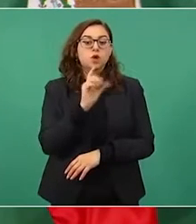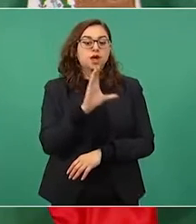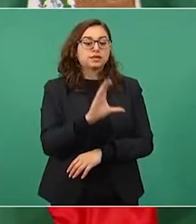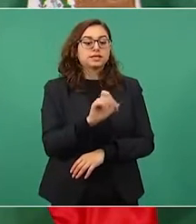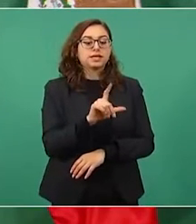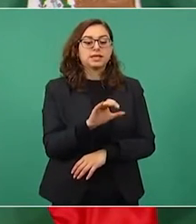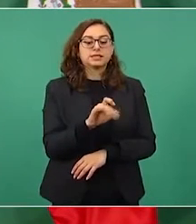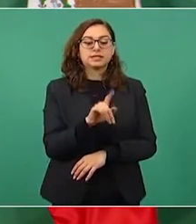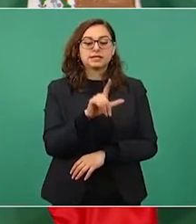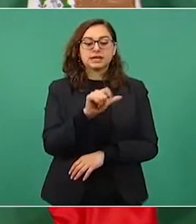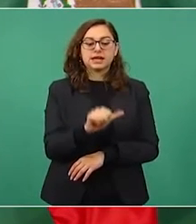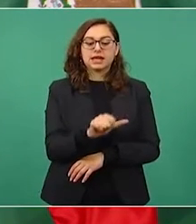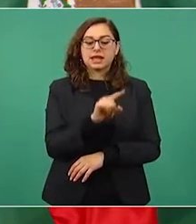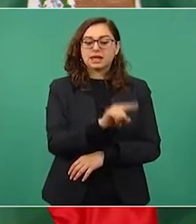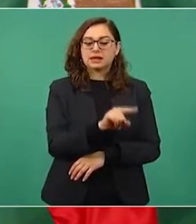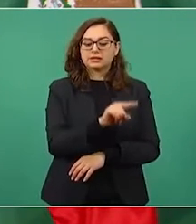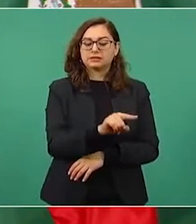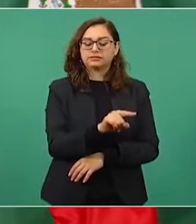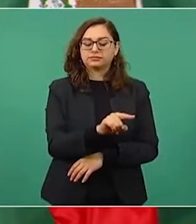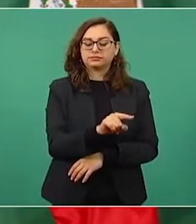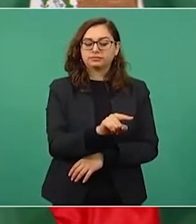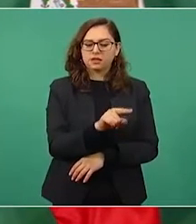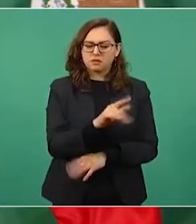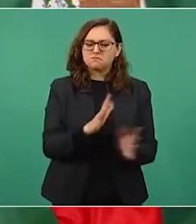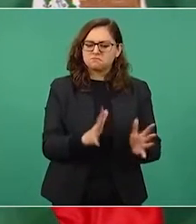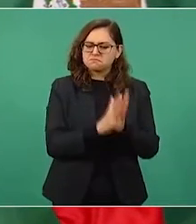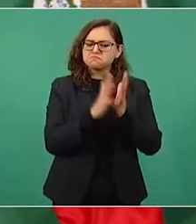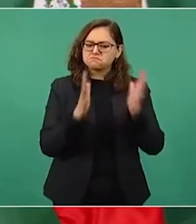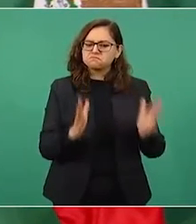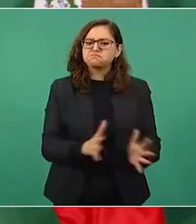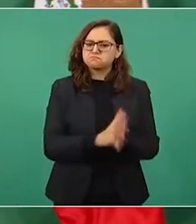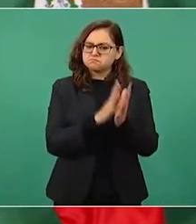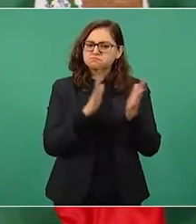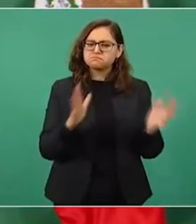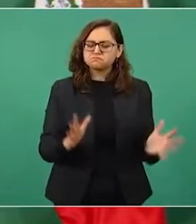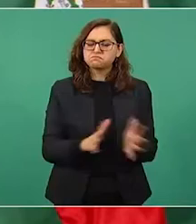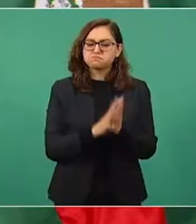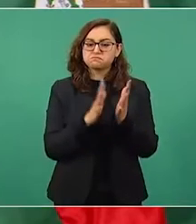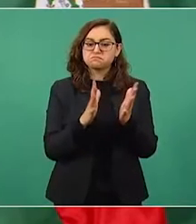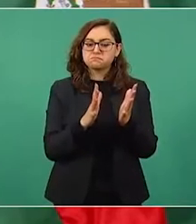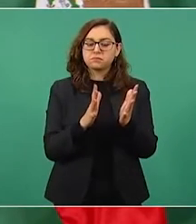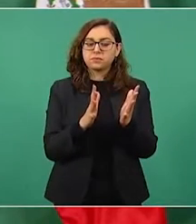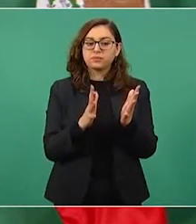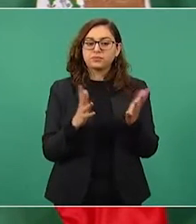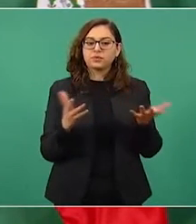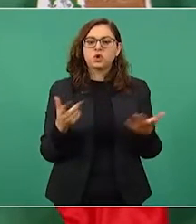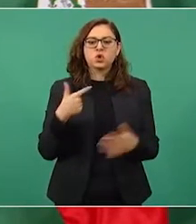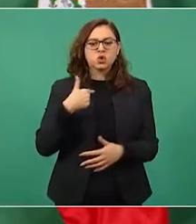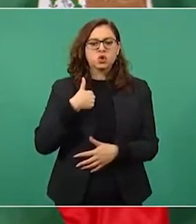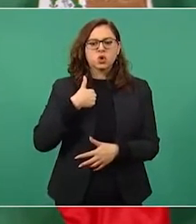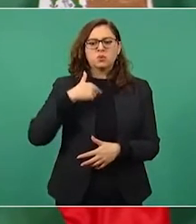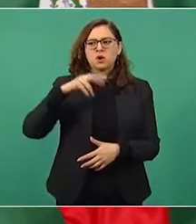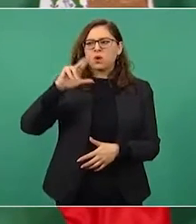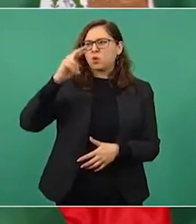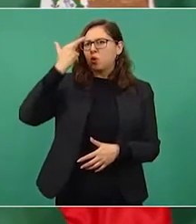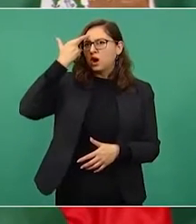recuerdo que hubo un encuentro